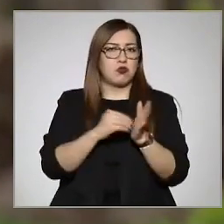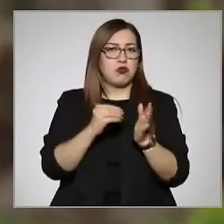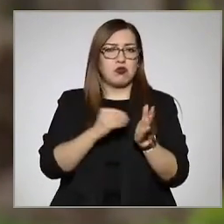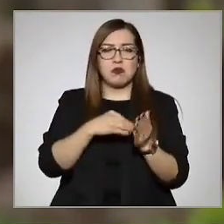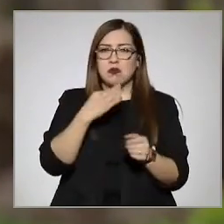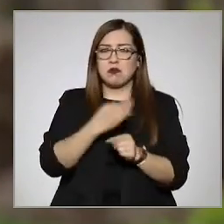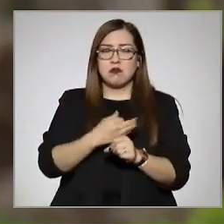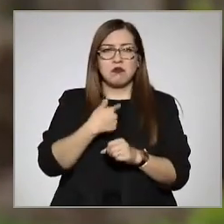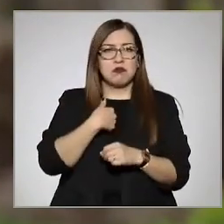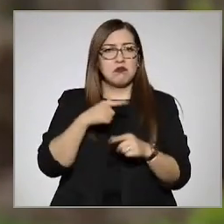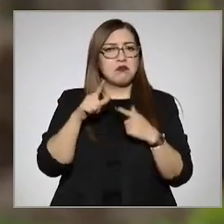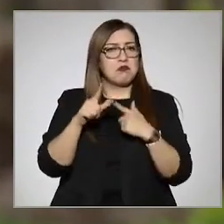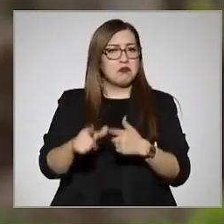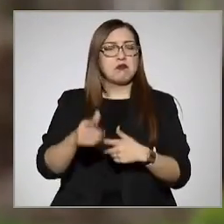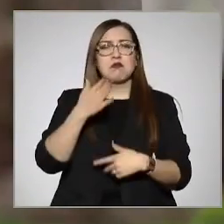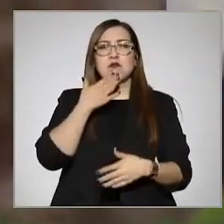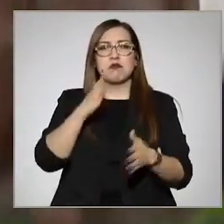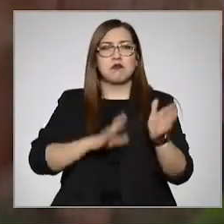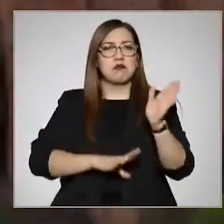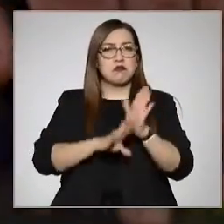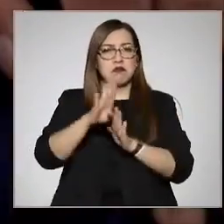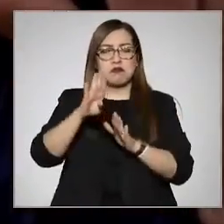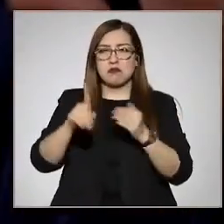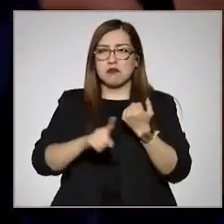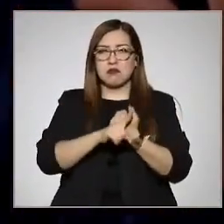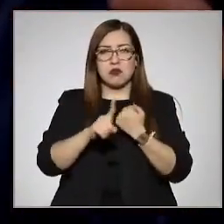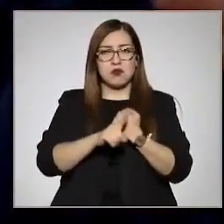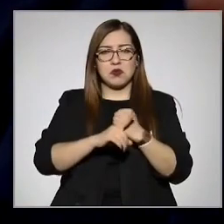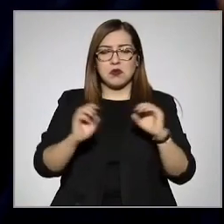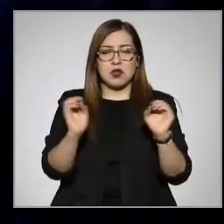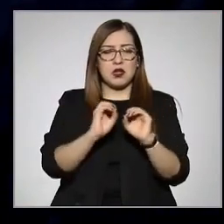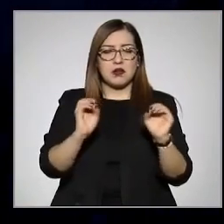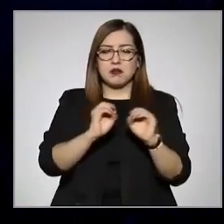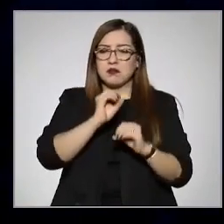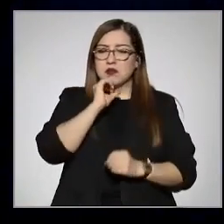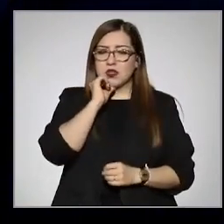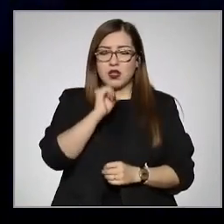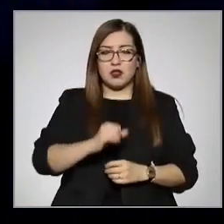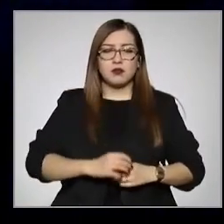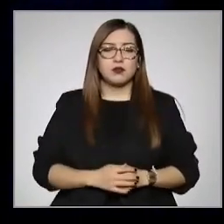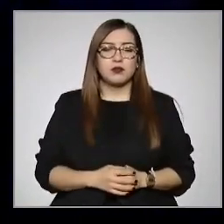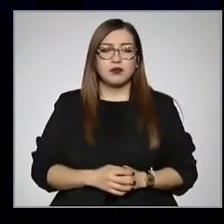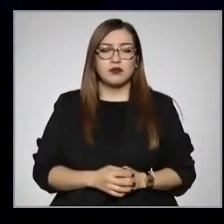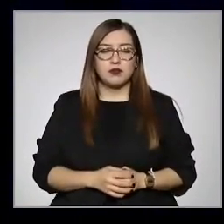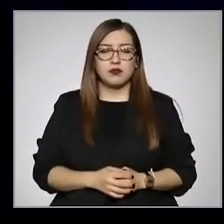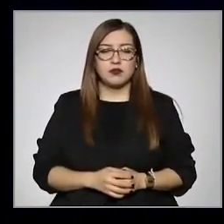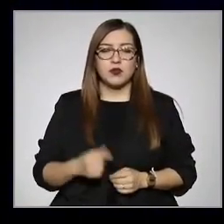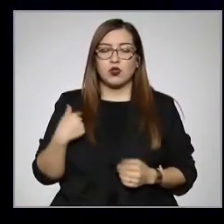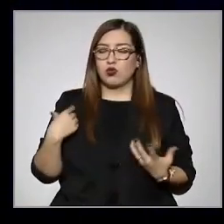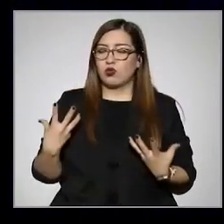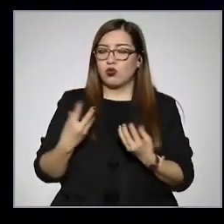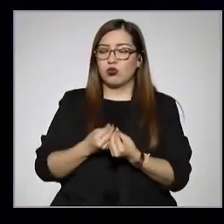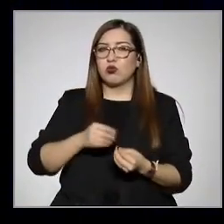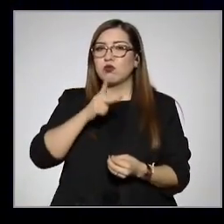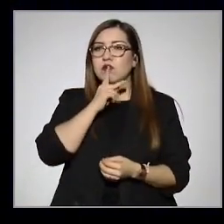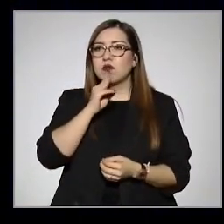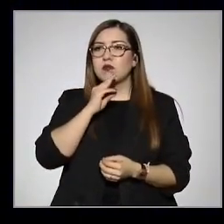con algún, este, algún evento asmático. Vivo con mis padres